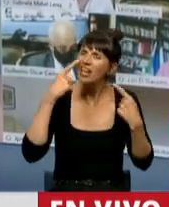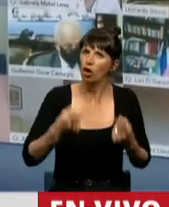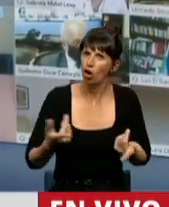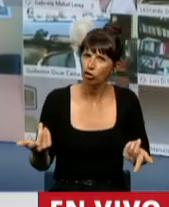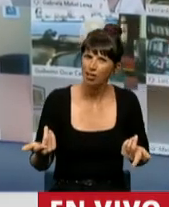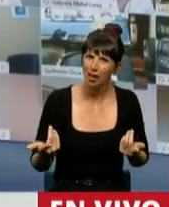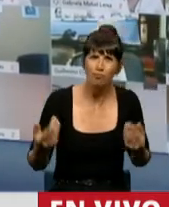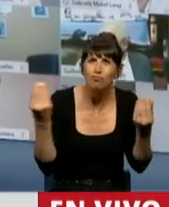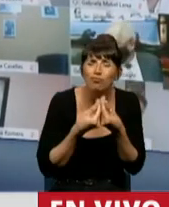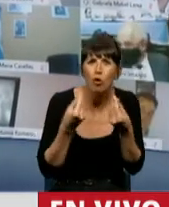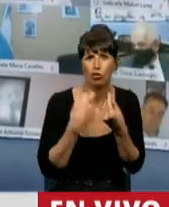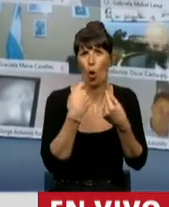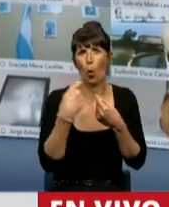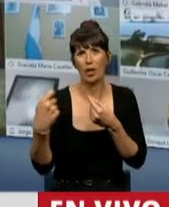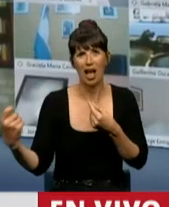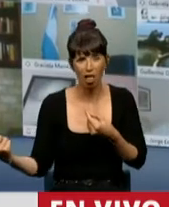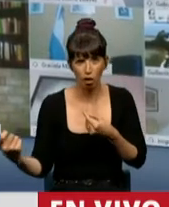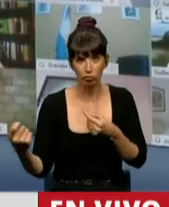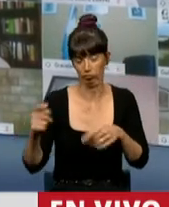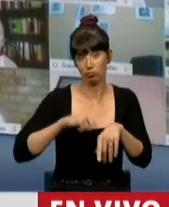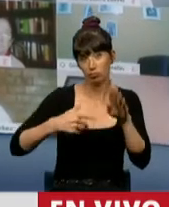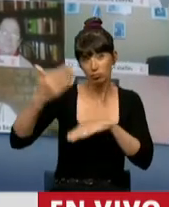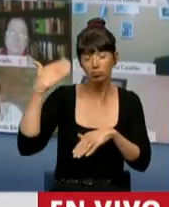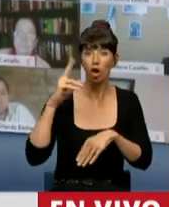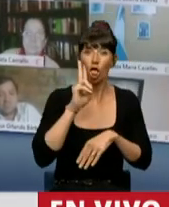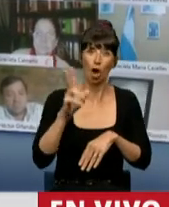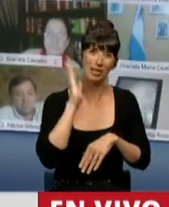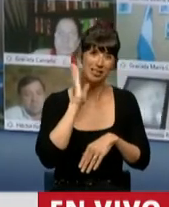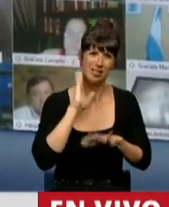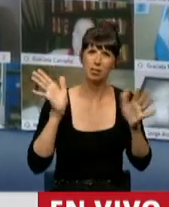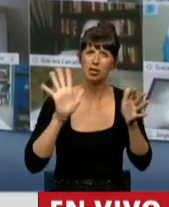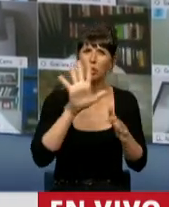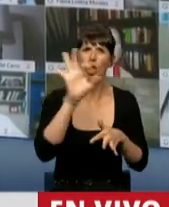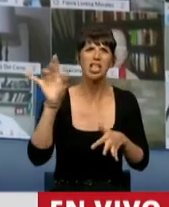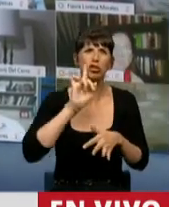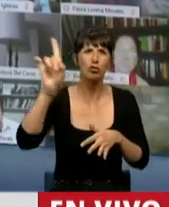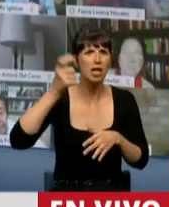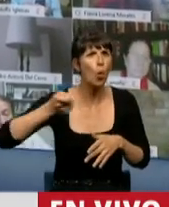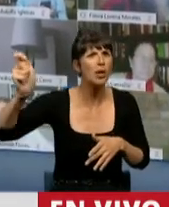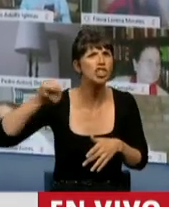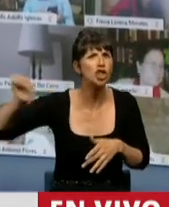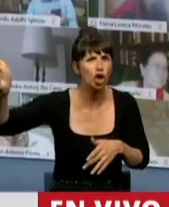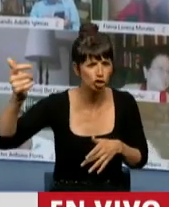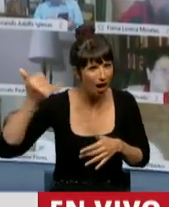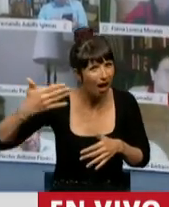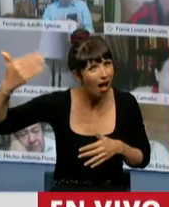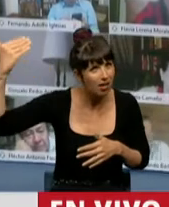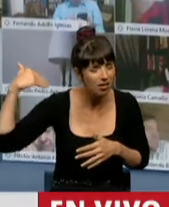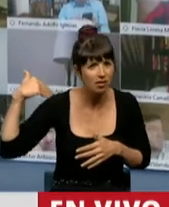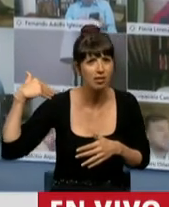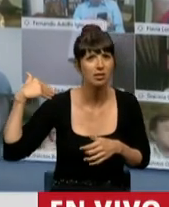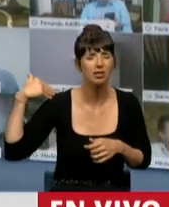de jubilados, que en el caso del año 2016 había cerca de 500.000 juicios en ronda, y